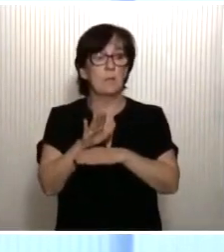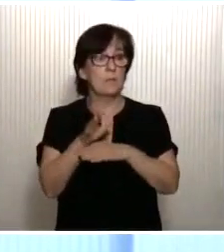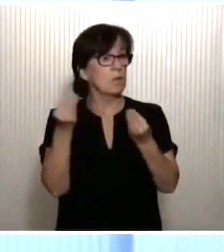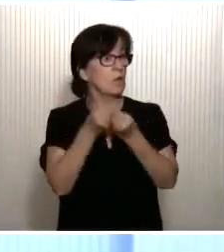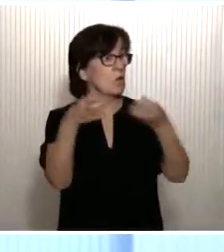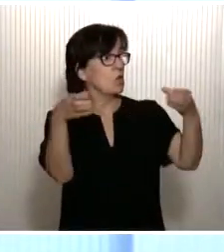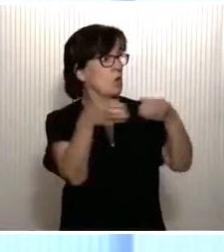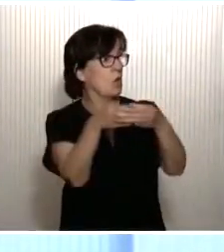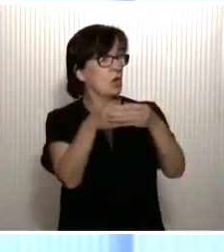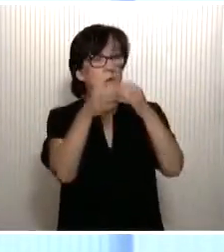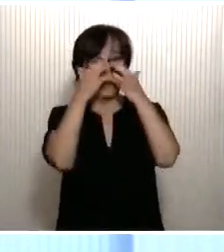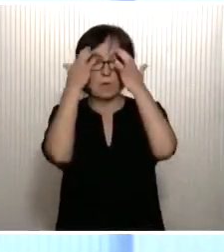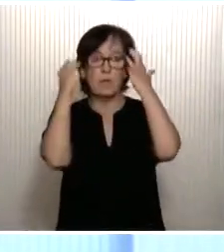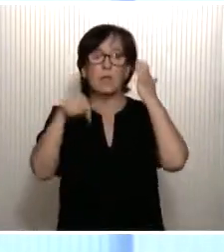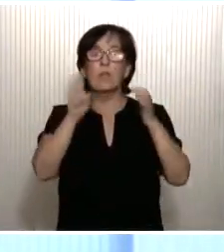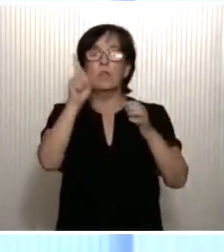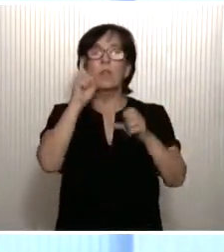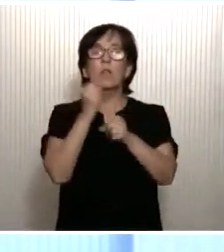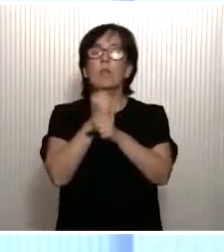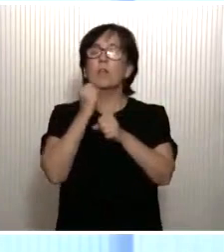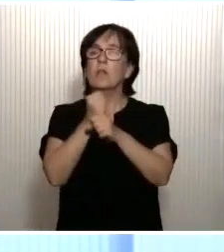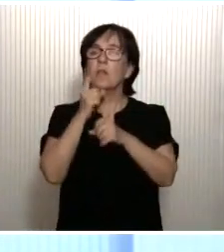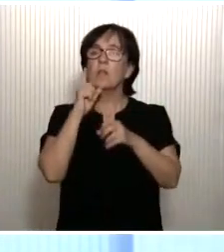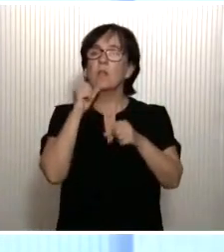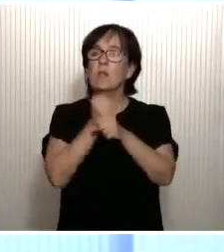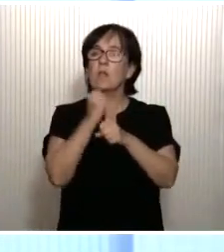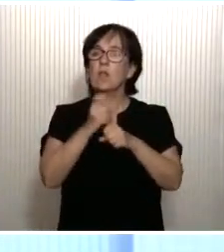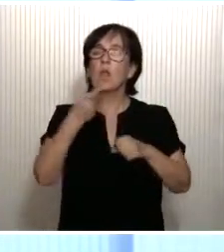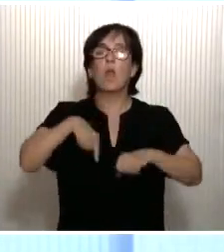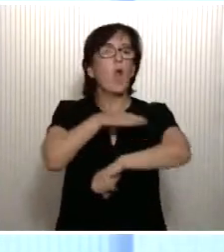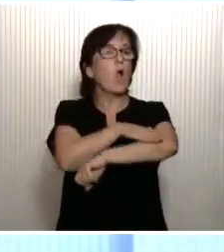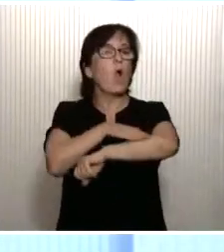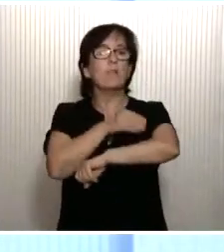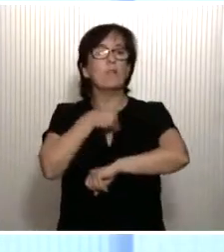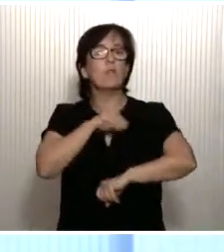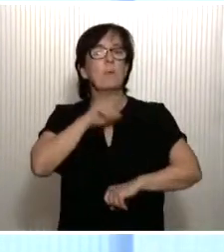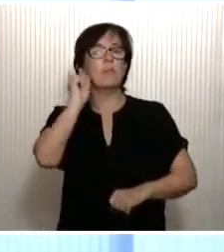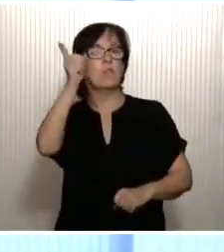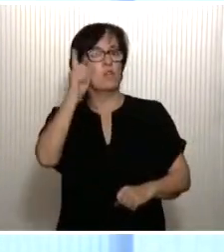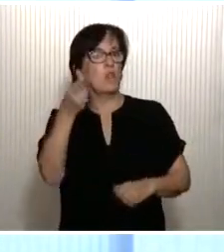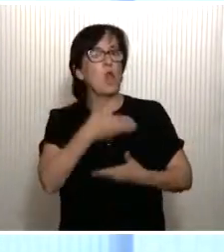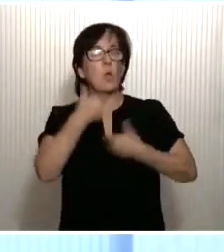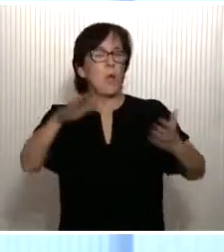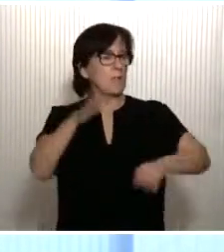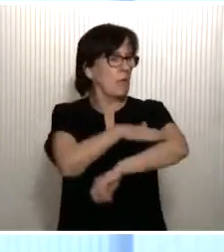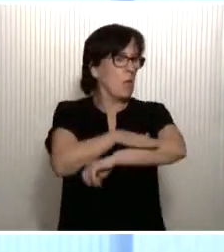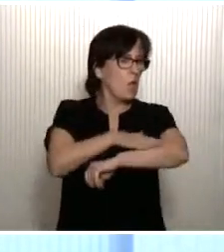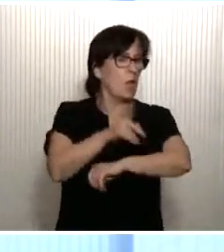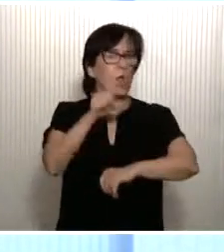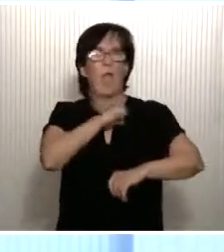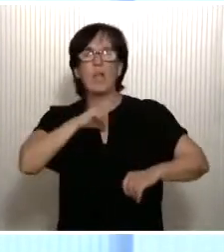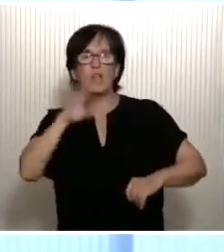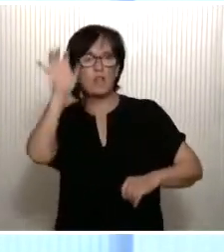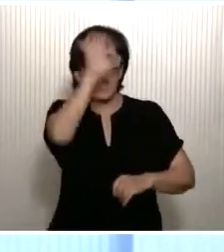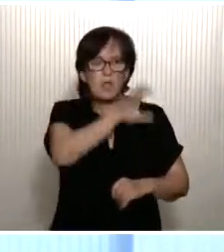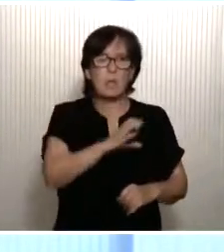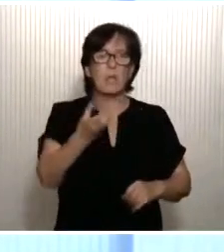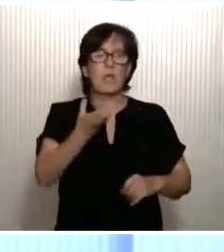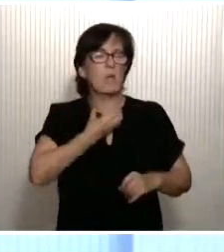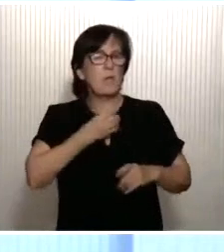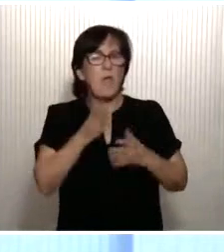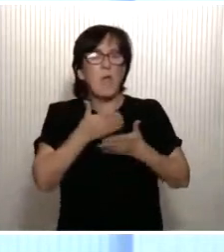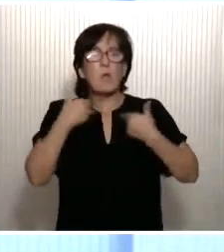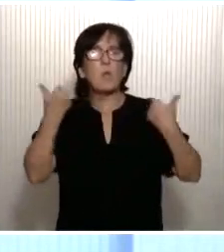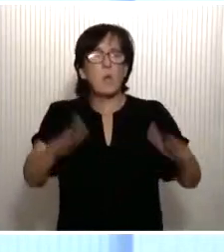colectivamente. Esta no es una tarea exclusiva del Gobierno de España, de cualquier Gobierno, ya sea un Gobierno autonómico o un Gobierno municipal, de